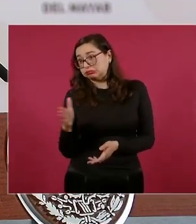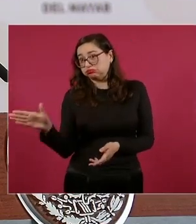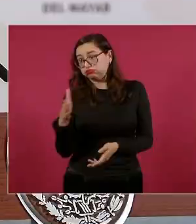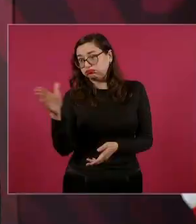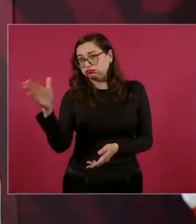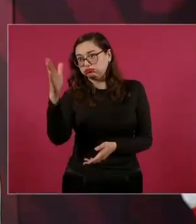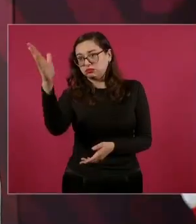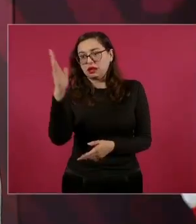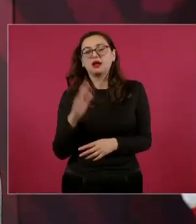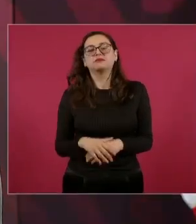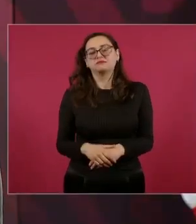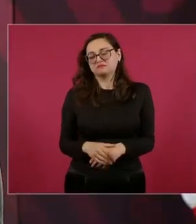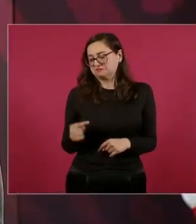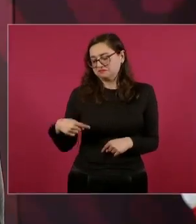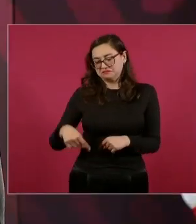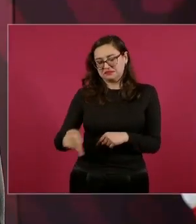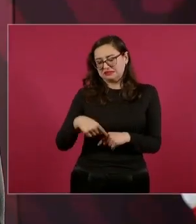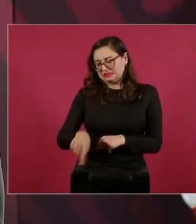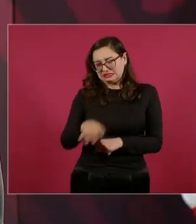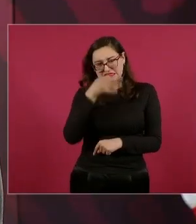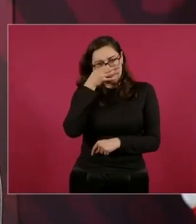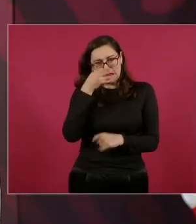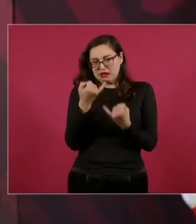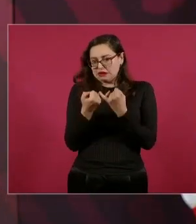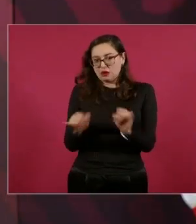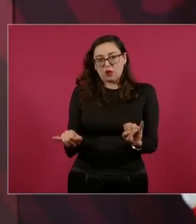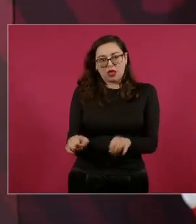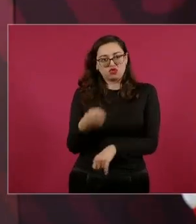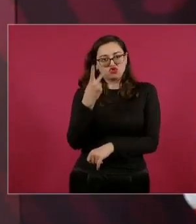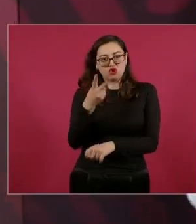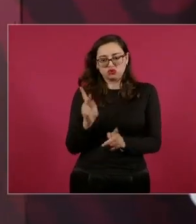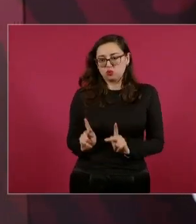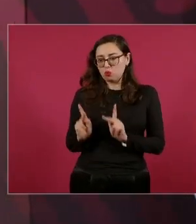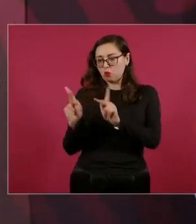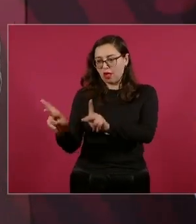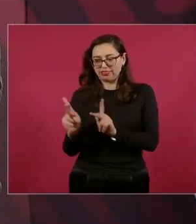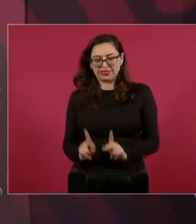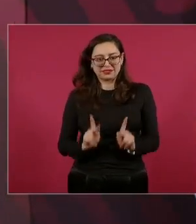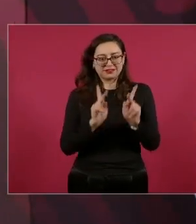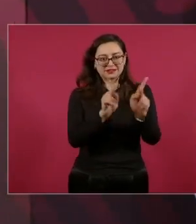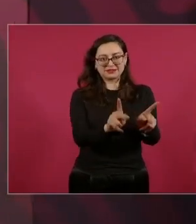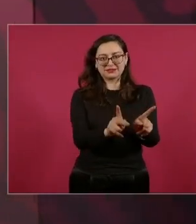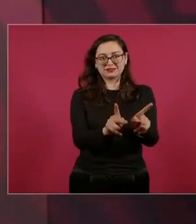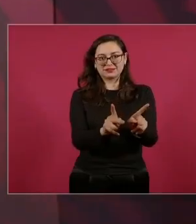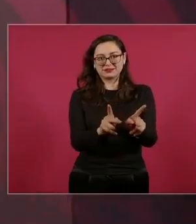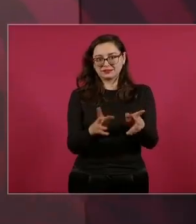a inaugurarlos antes de que yo termine. Y ya con esos dos puentes